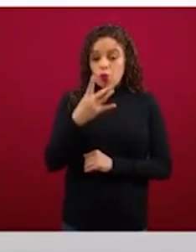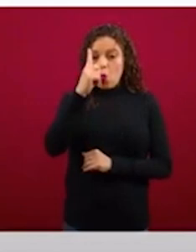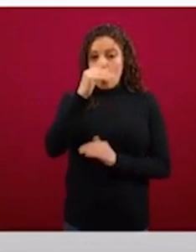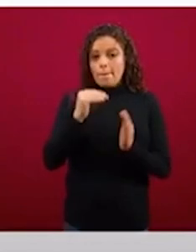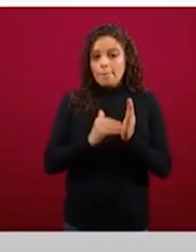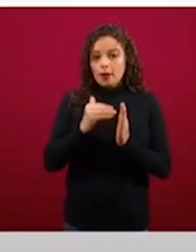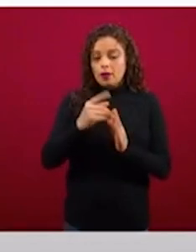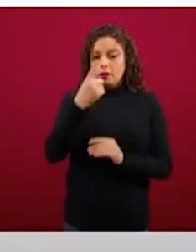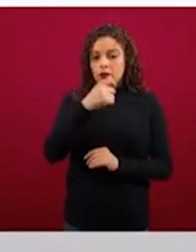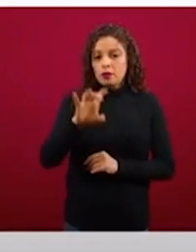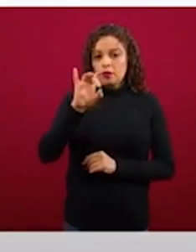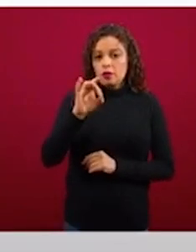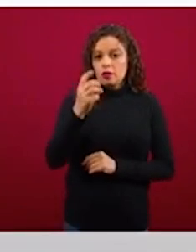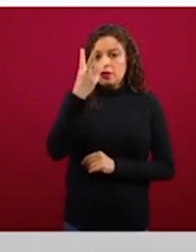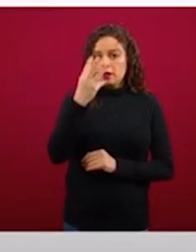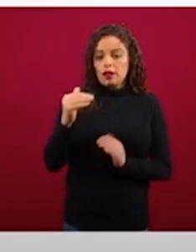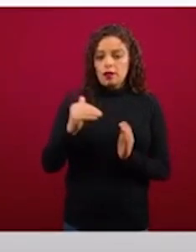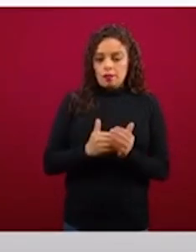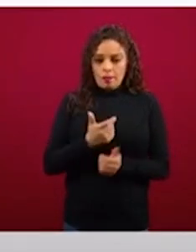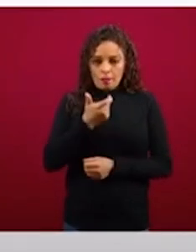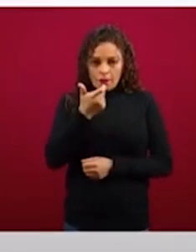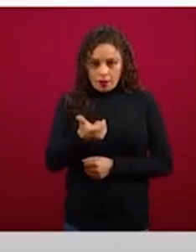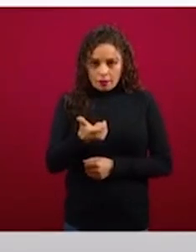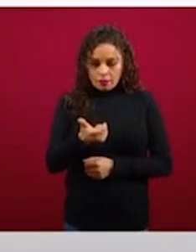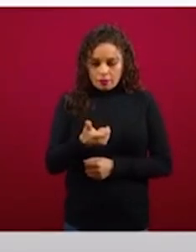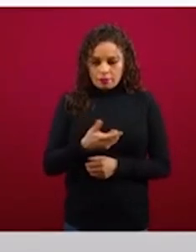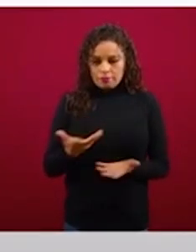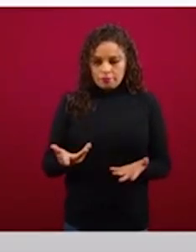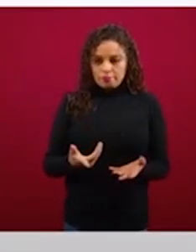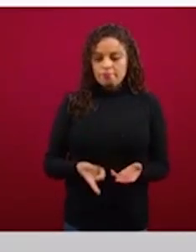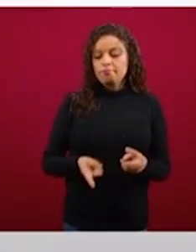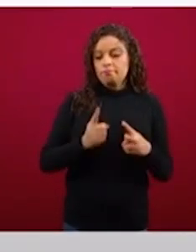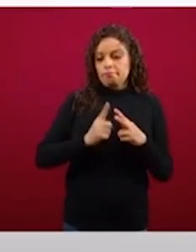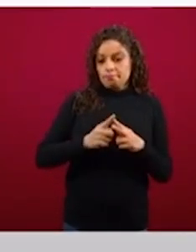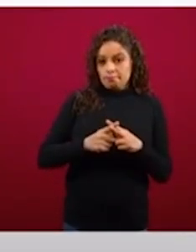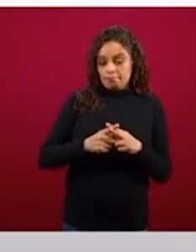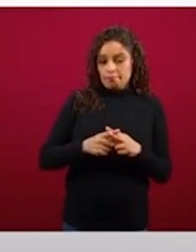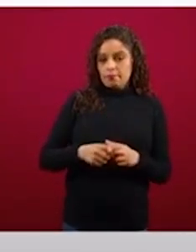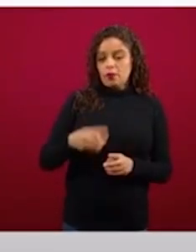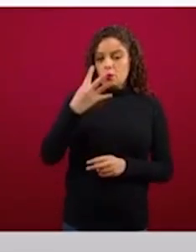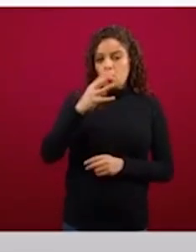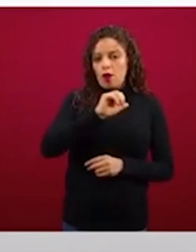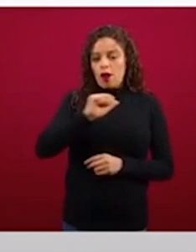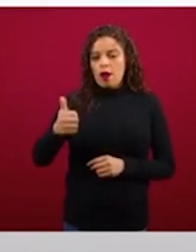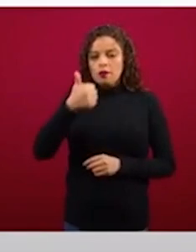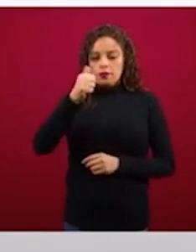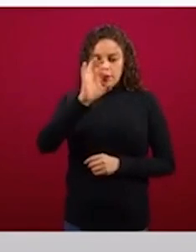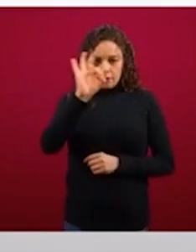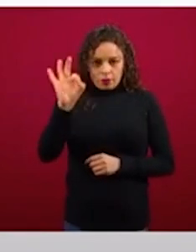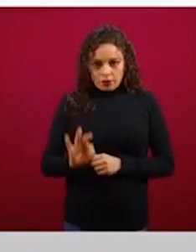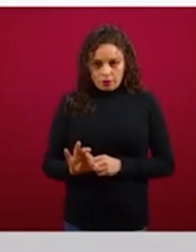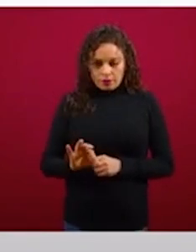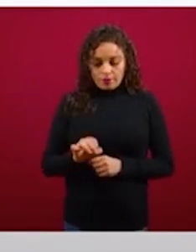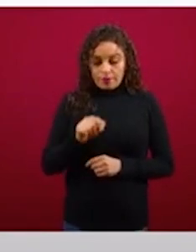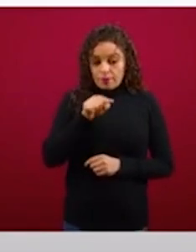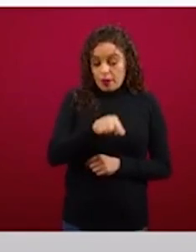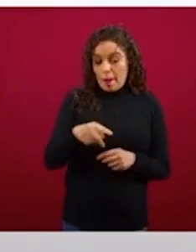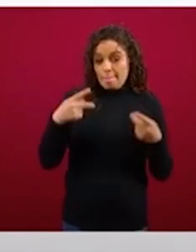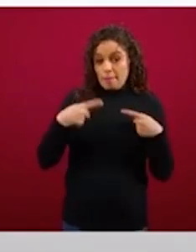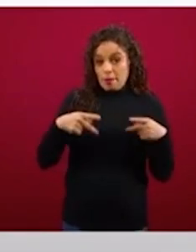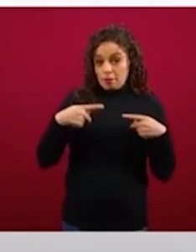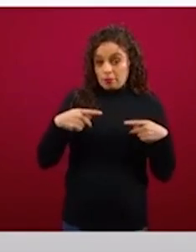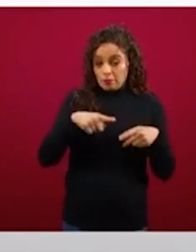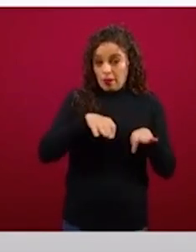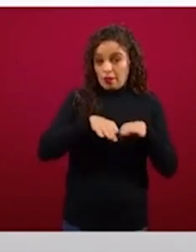133 mil pesos a una tasa del cuatro al seis por ciento. El trabajador tendrá hasta un año